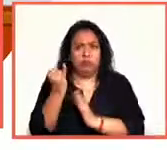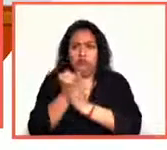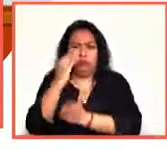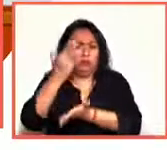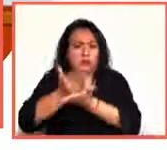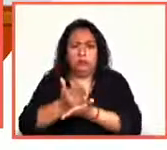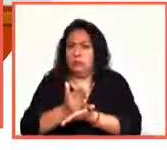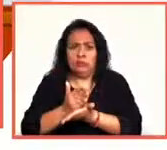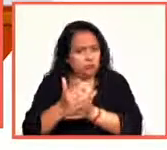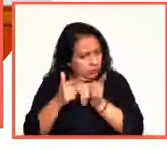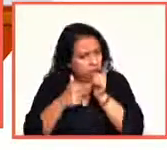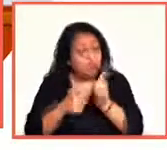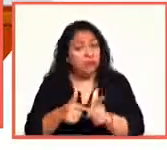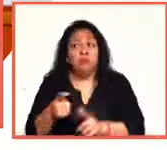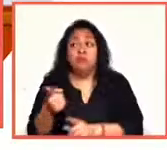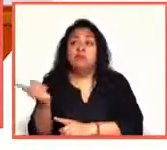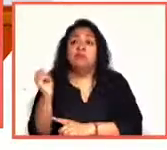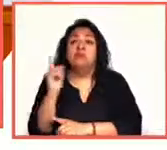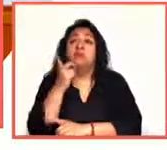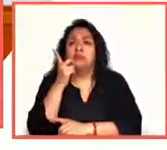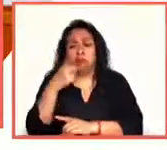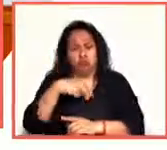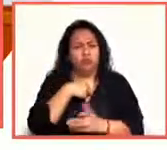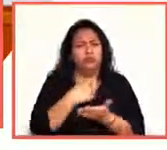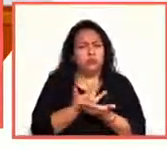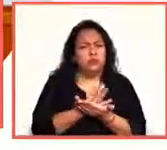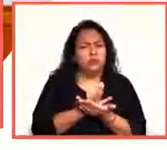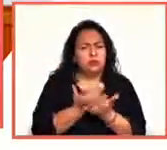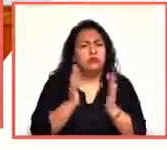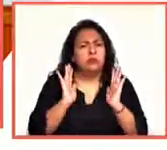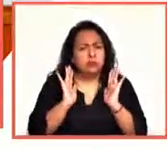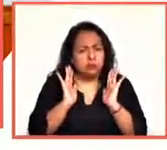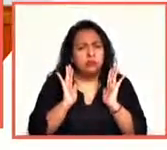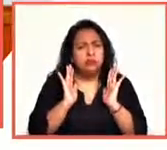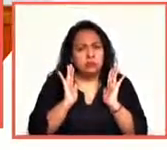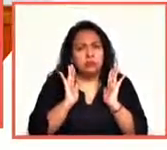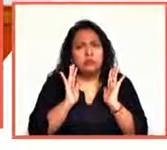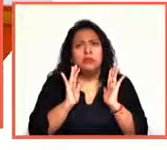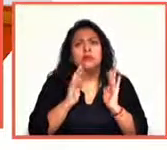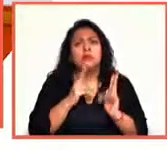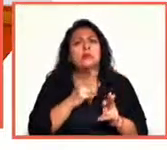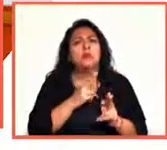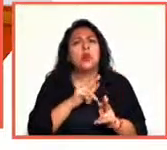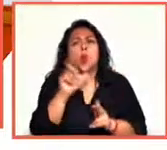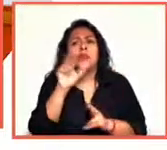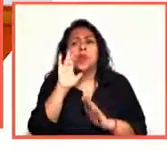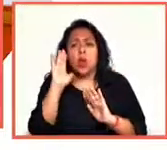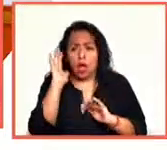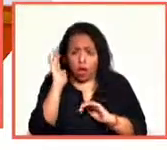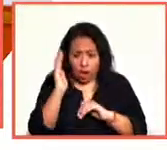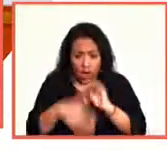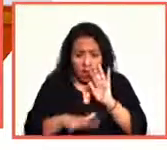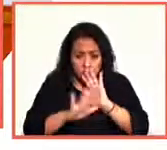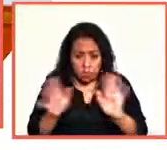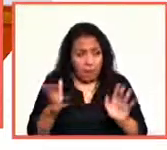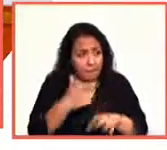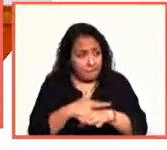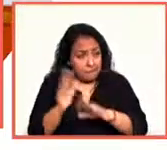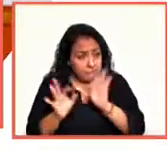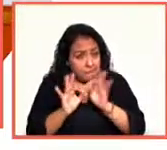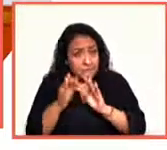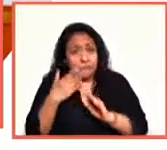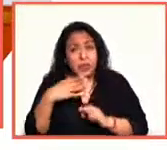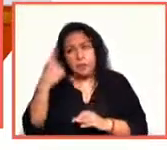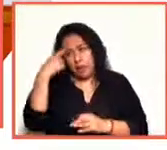Porque han dicho, bueno, nosotros nos esperamos hasta el momento en que se resuelva esto para obtener